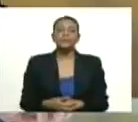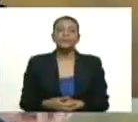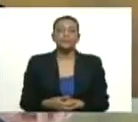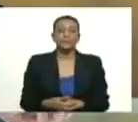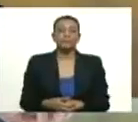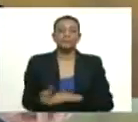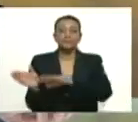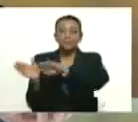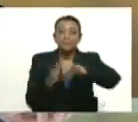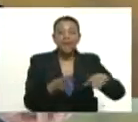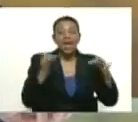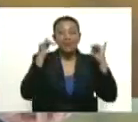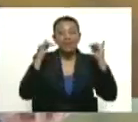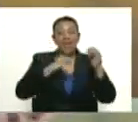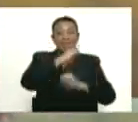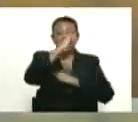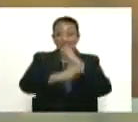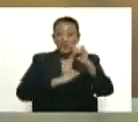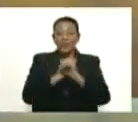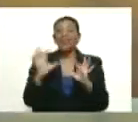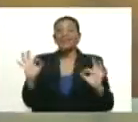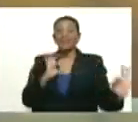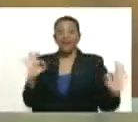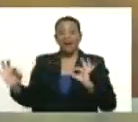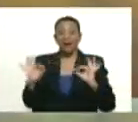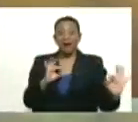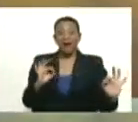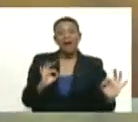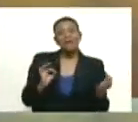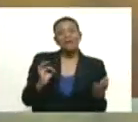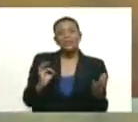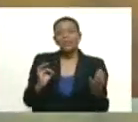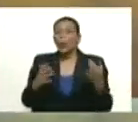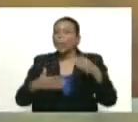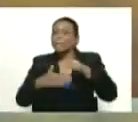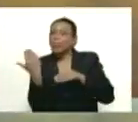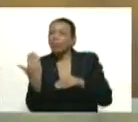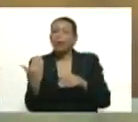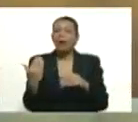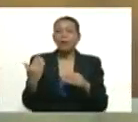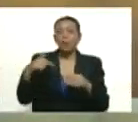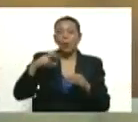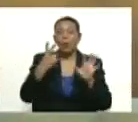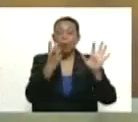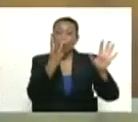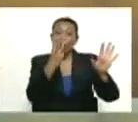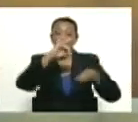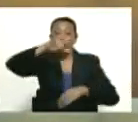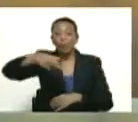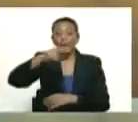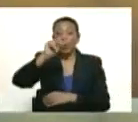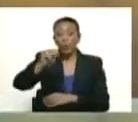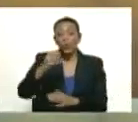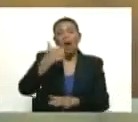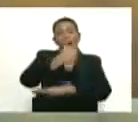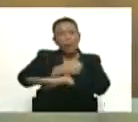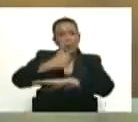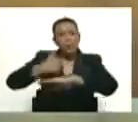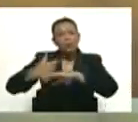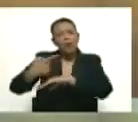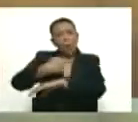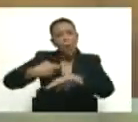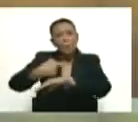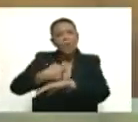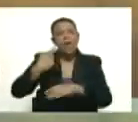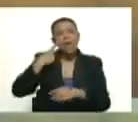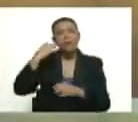El Festival Internacional de Teatro Progresista subirá el telón este jueves 8 de junio. Autoridades gubernamentales y